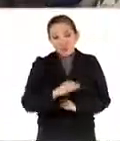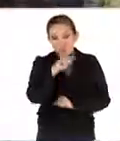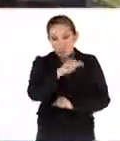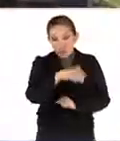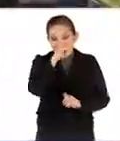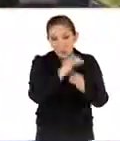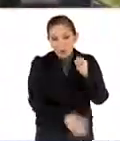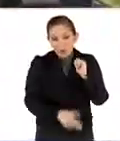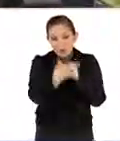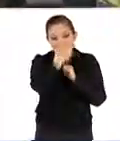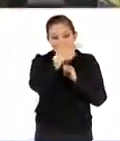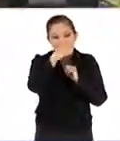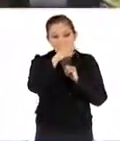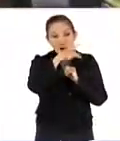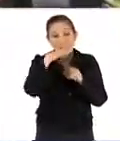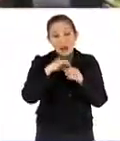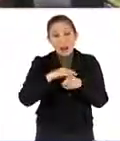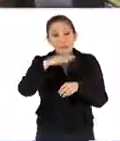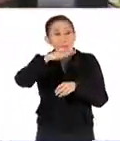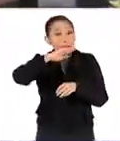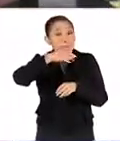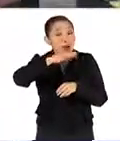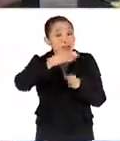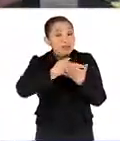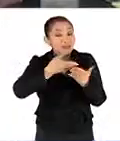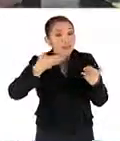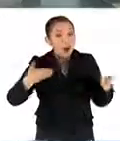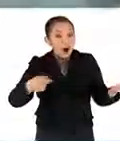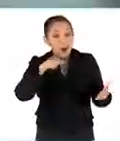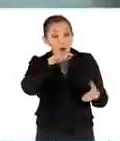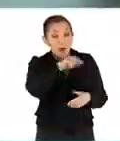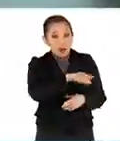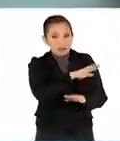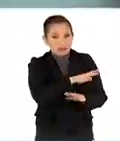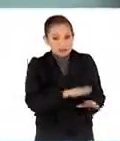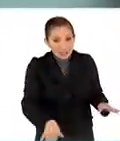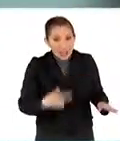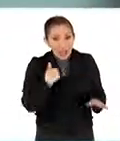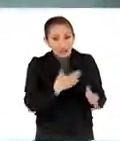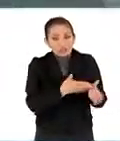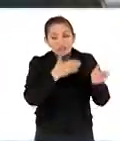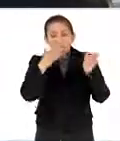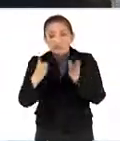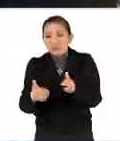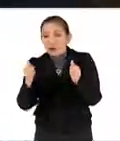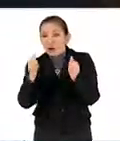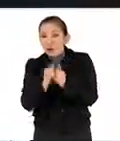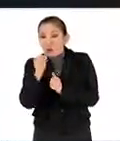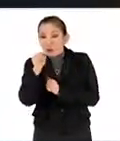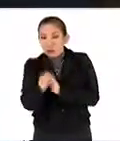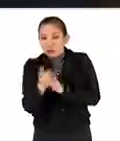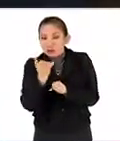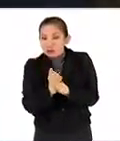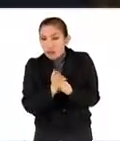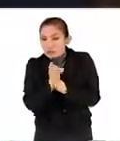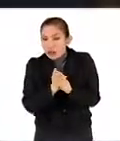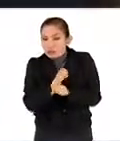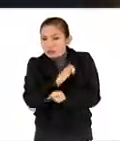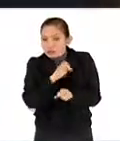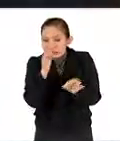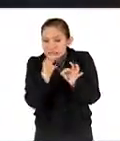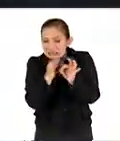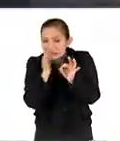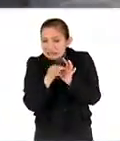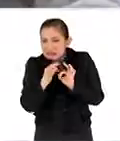determinar el genoma del maíz y ahora están continuando con investigaciones